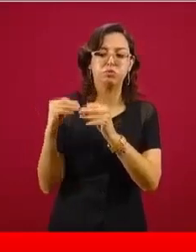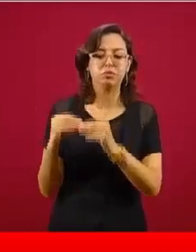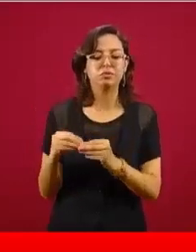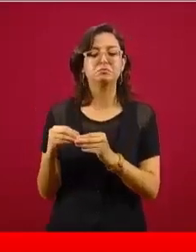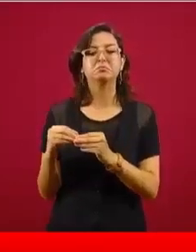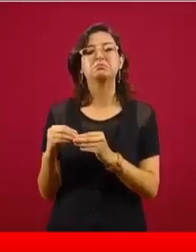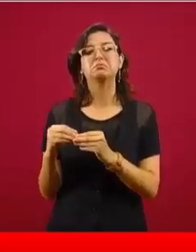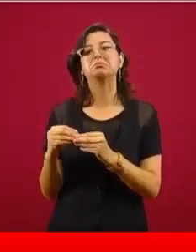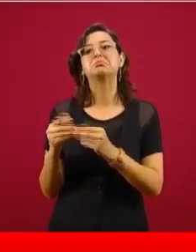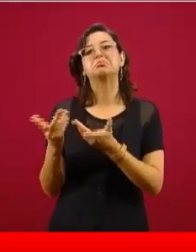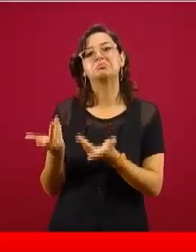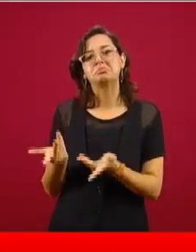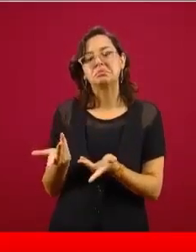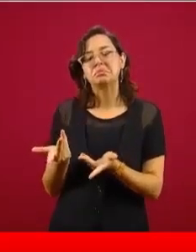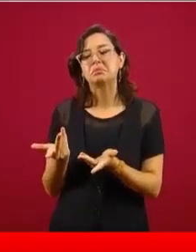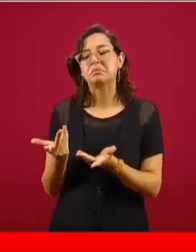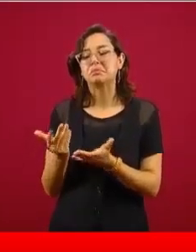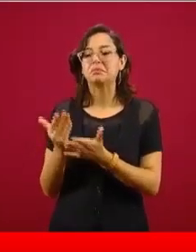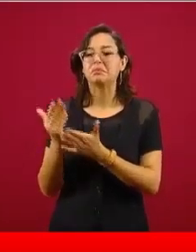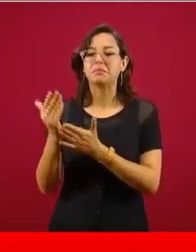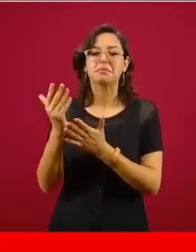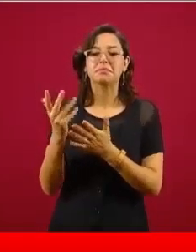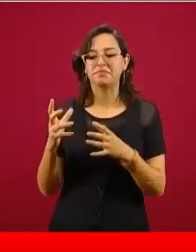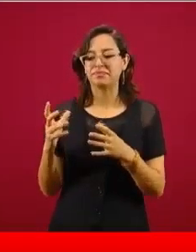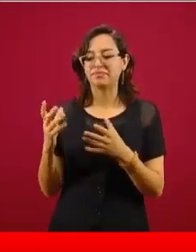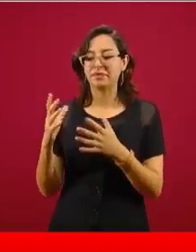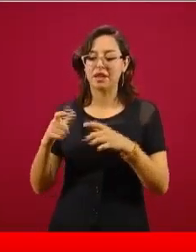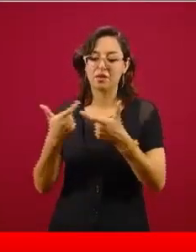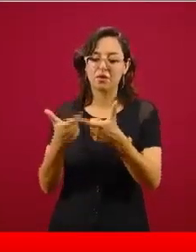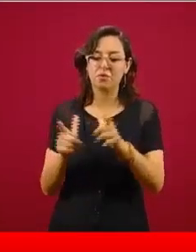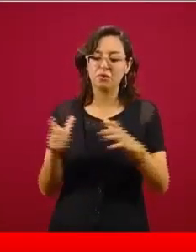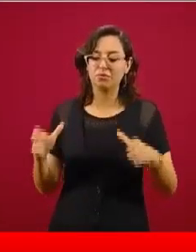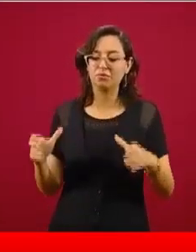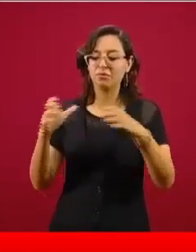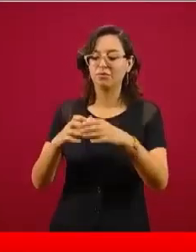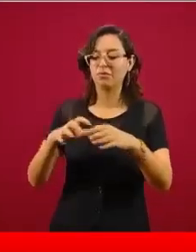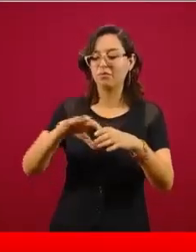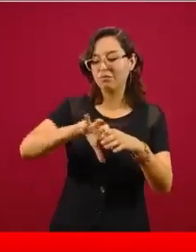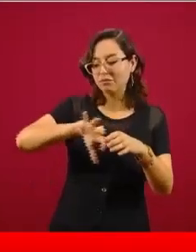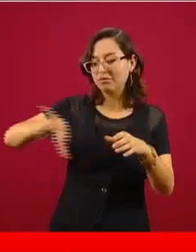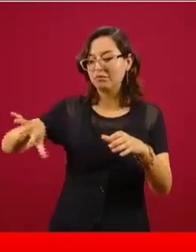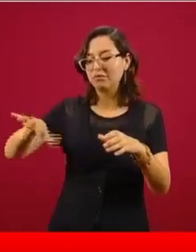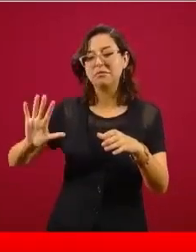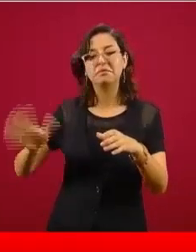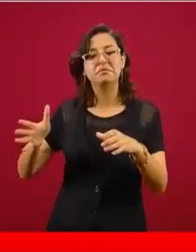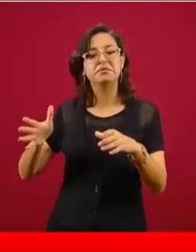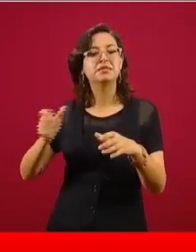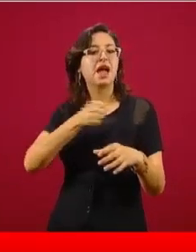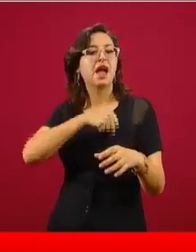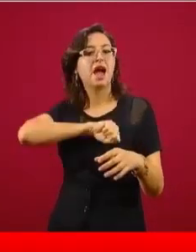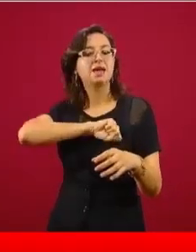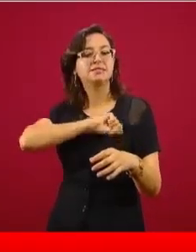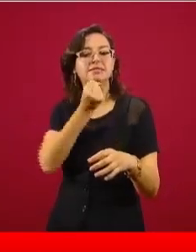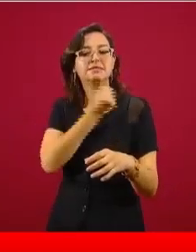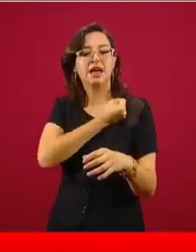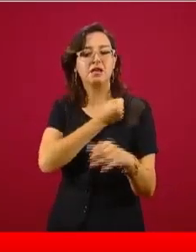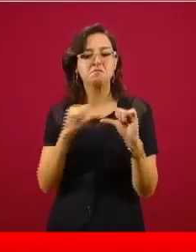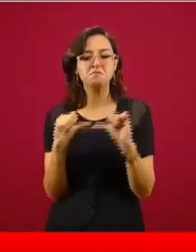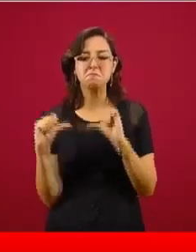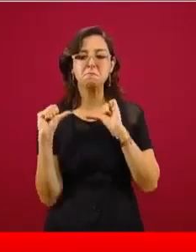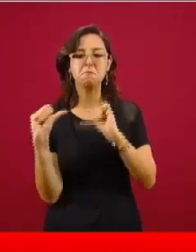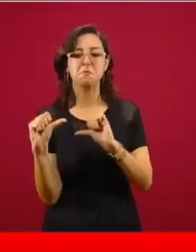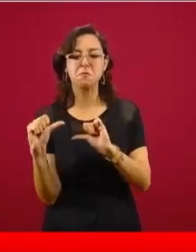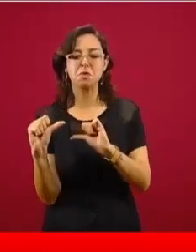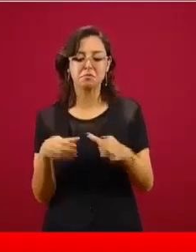vuelve una buena noticia si partimos del supuesto de que se está desarrollando inmunidad. Y también hemos dejado en claro que